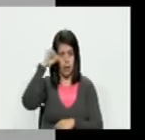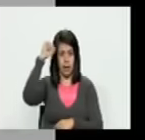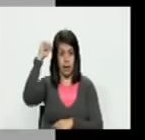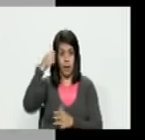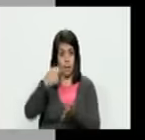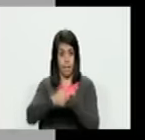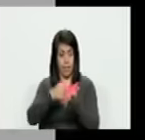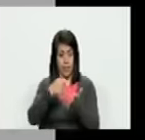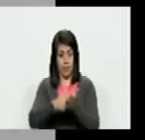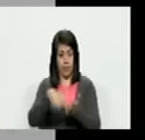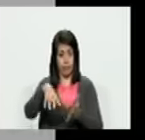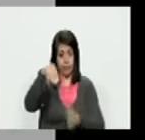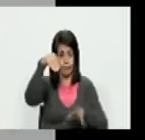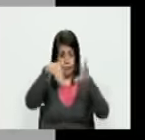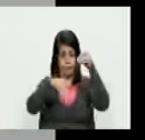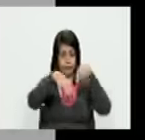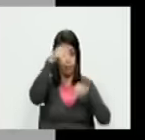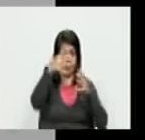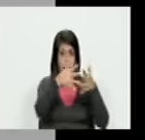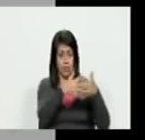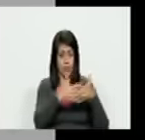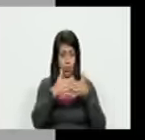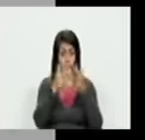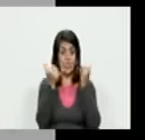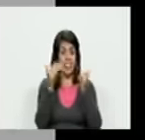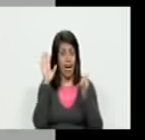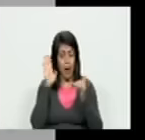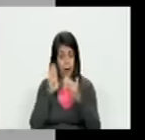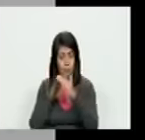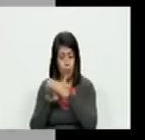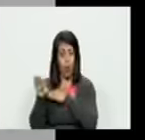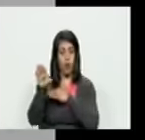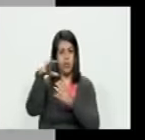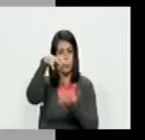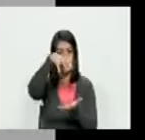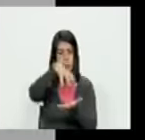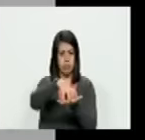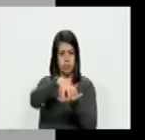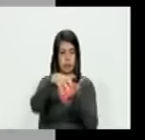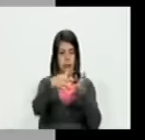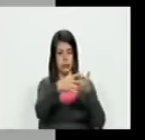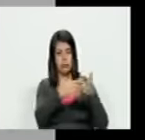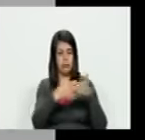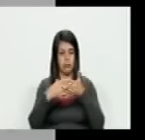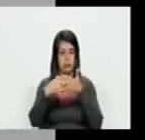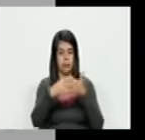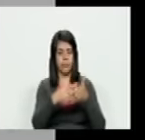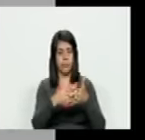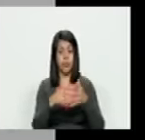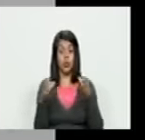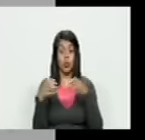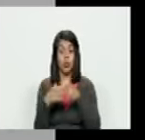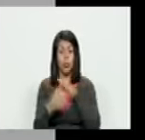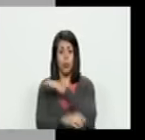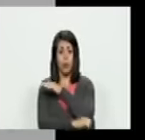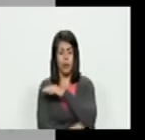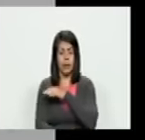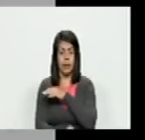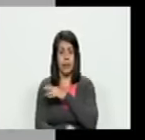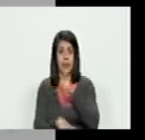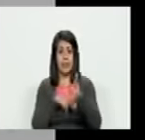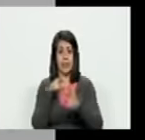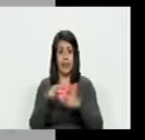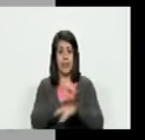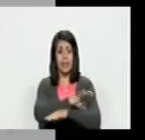pagado por el pentágono básicamente y dijo que ya viene ya dijo ya voy para allá grupos grupos criminales como el tren de enllano